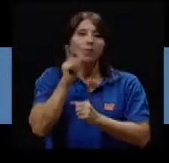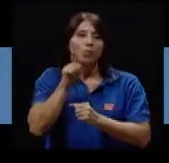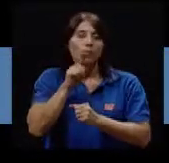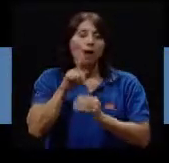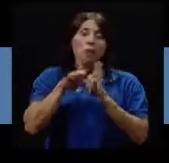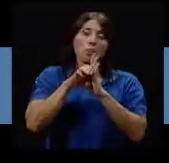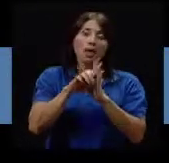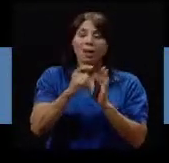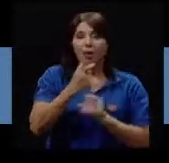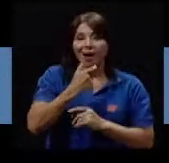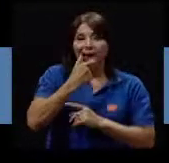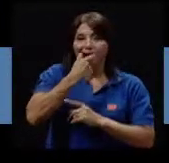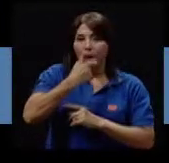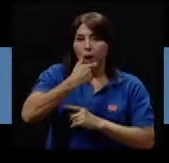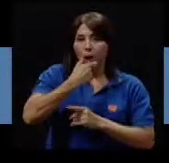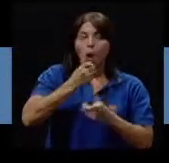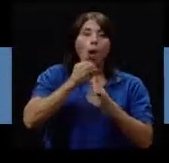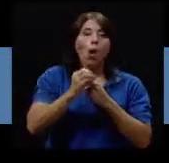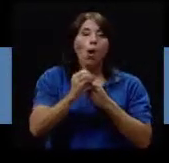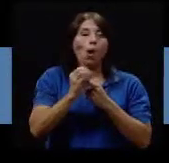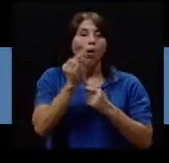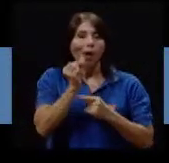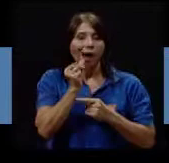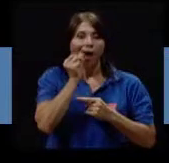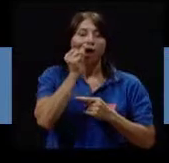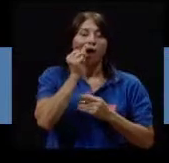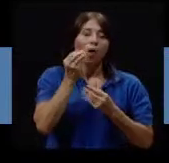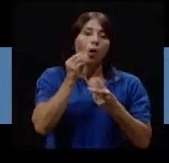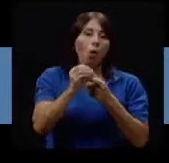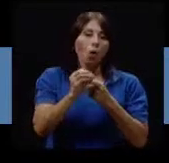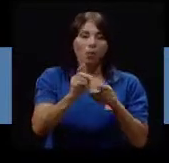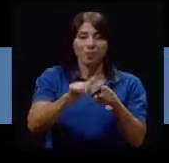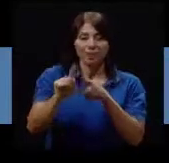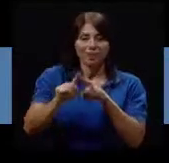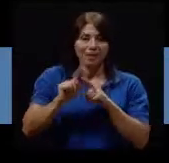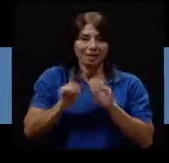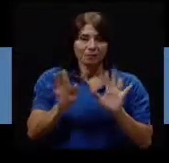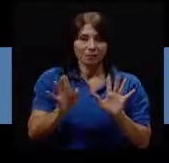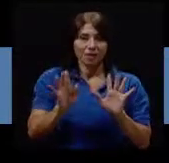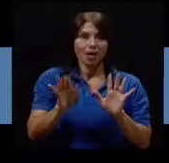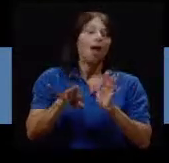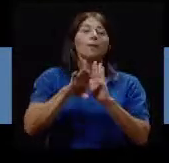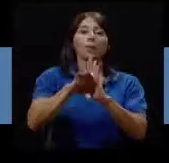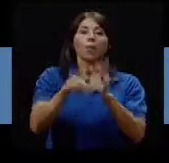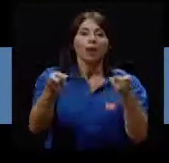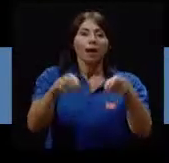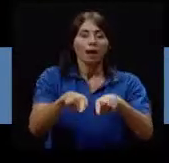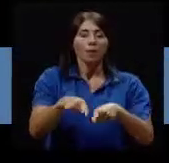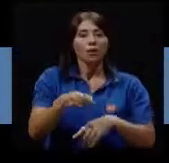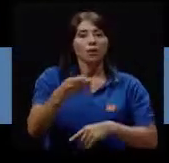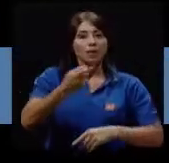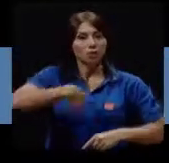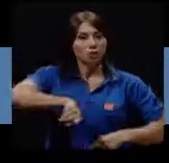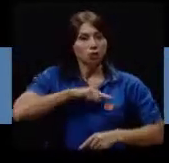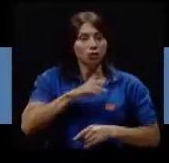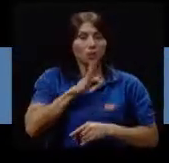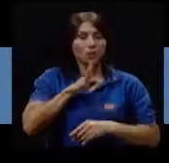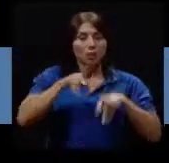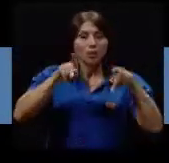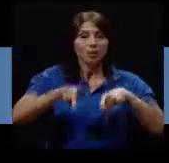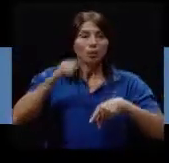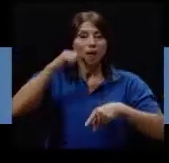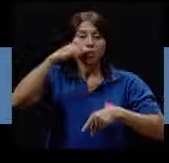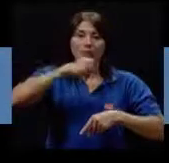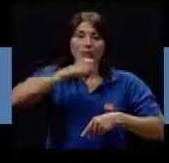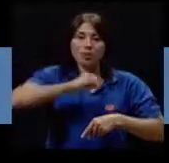natural Como una prótesis dental O una corona O un puente En este caso Si nos especificamos